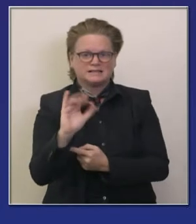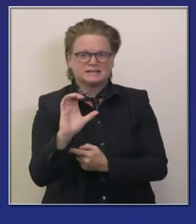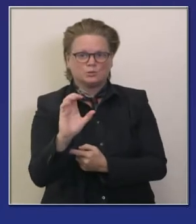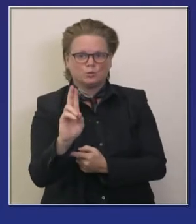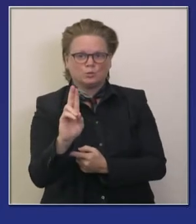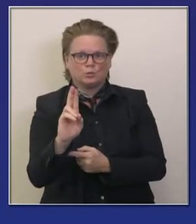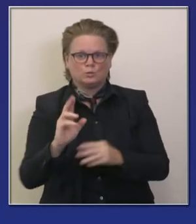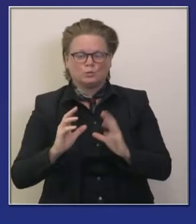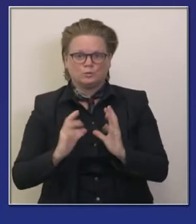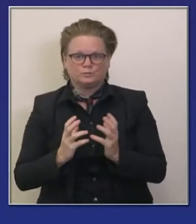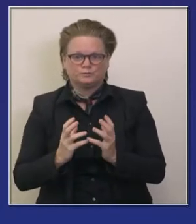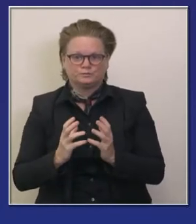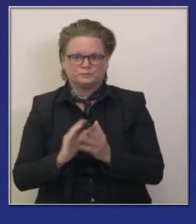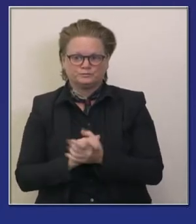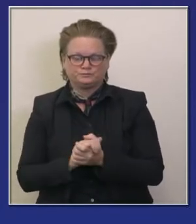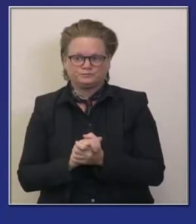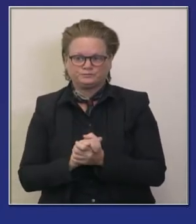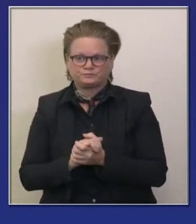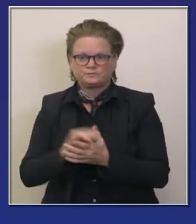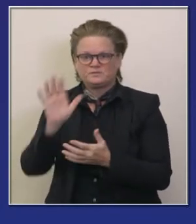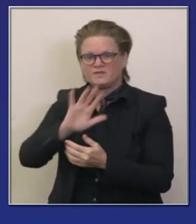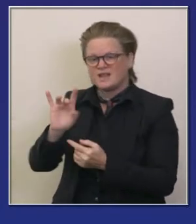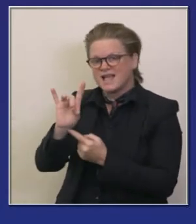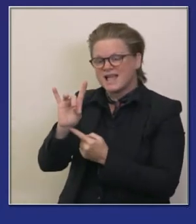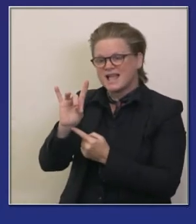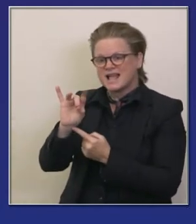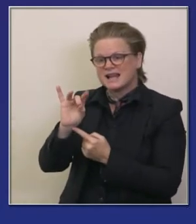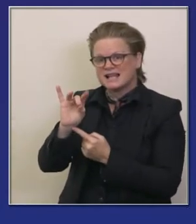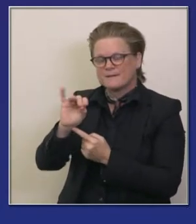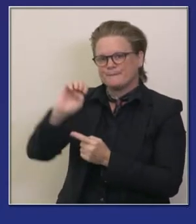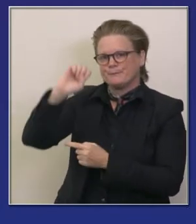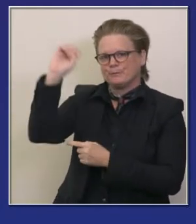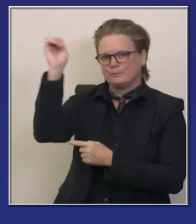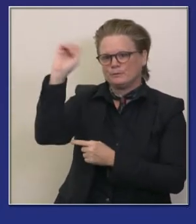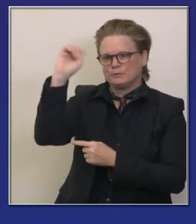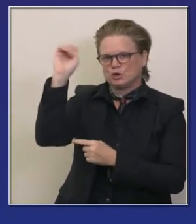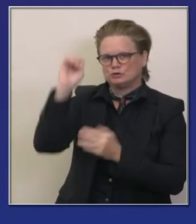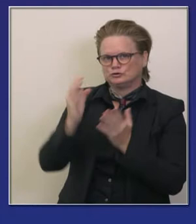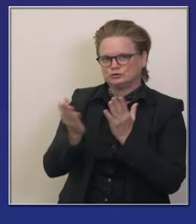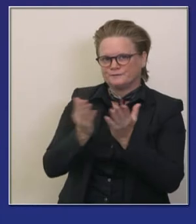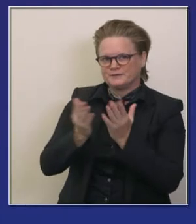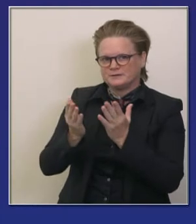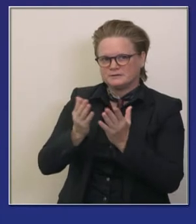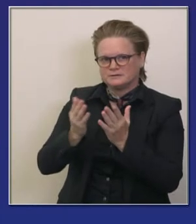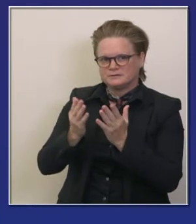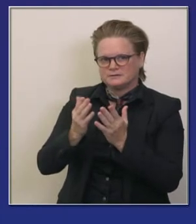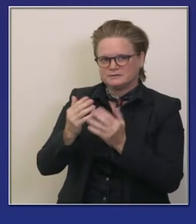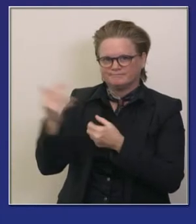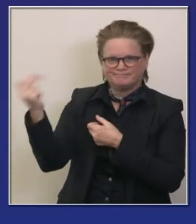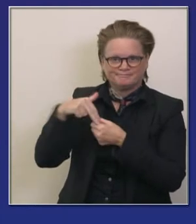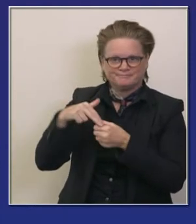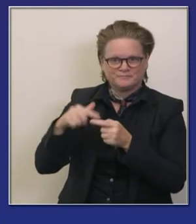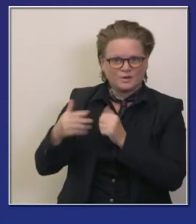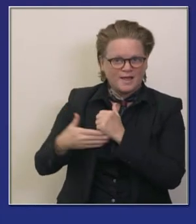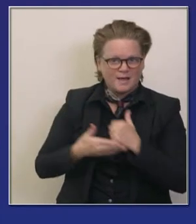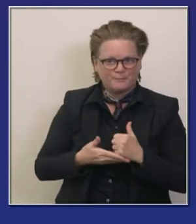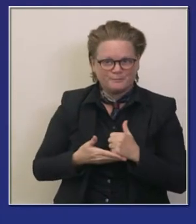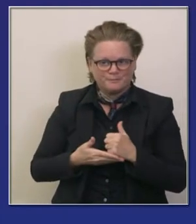siempre preparar preparándonos para más camas dentro del sistema de entrega de atención médica